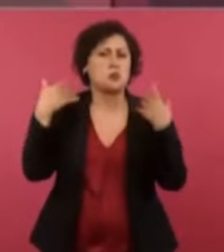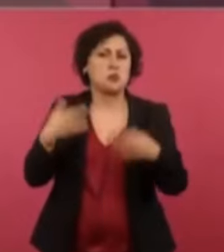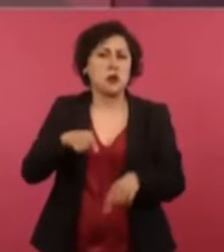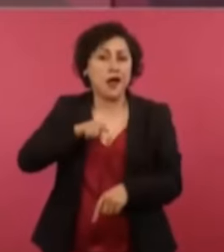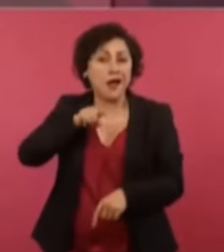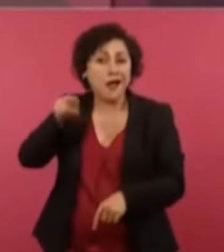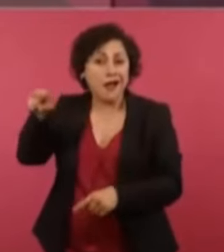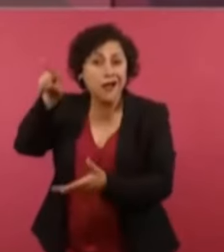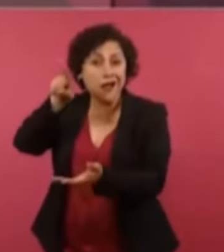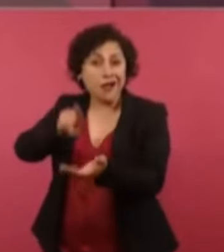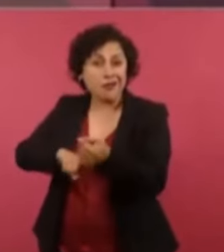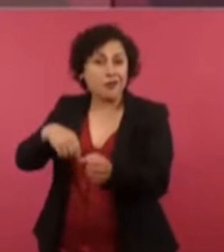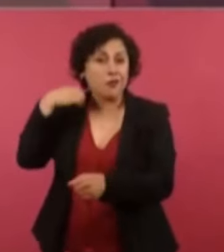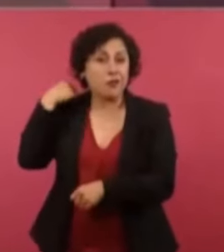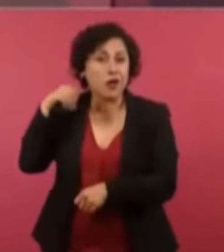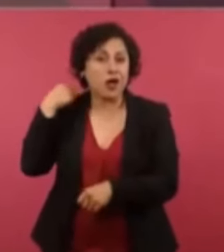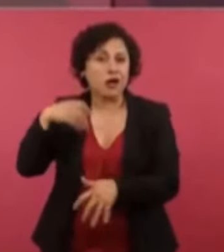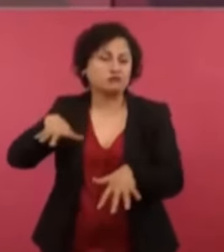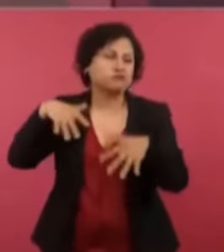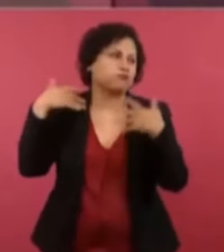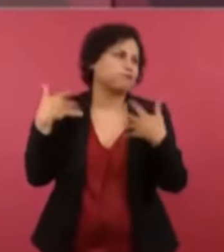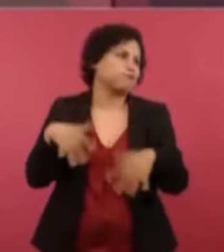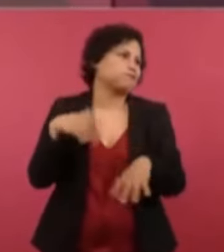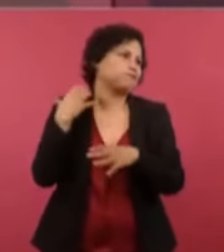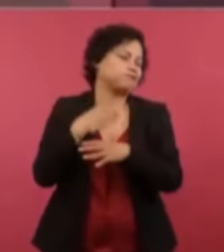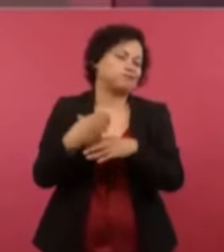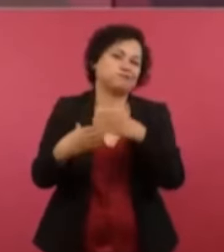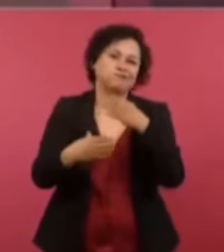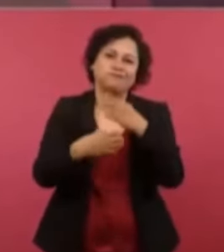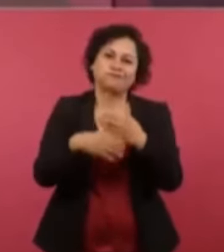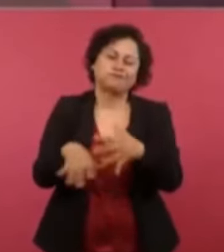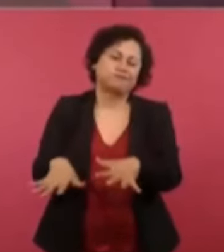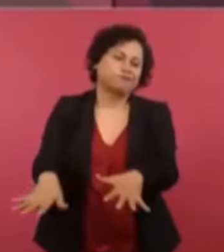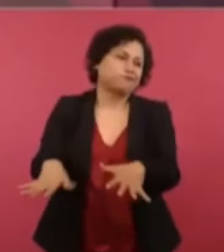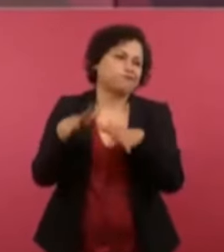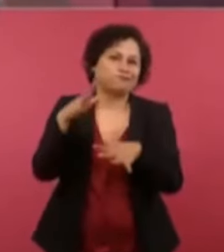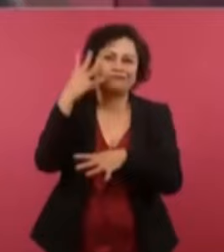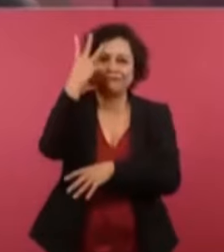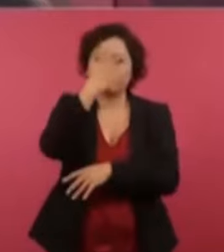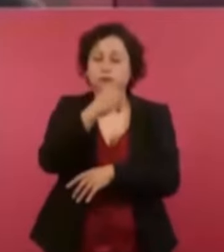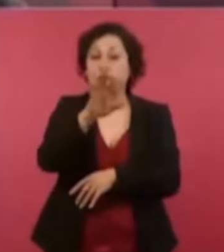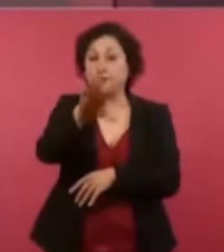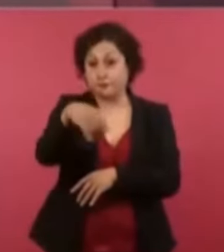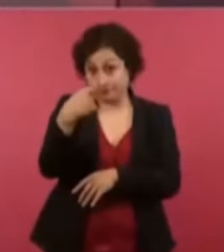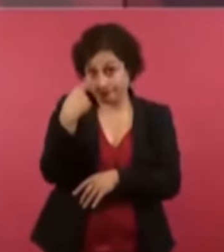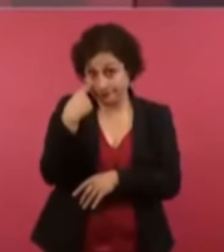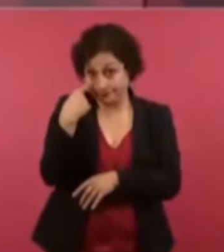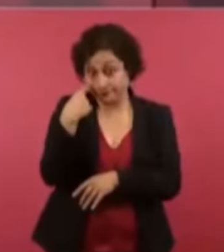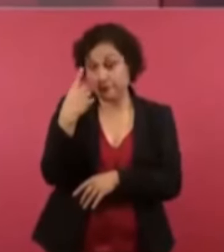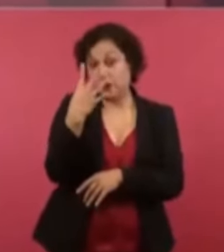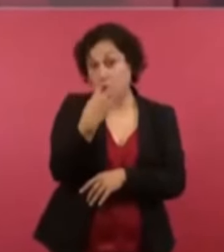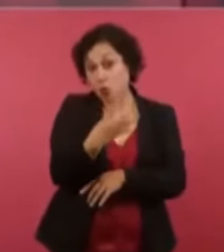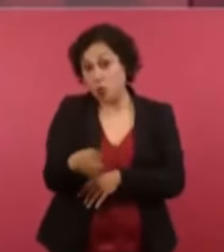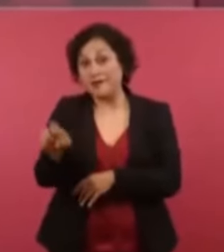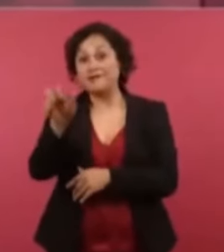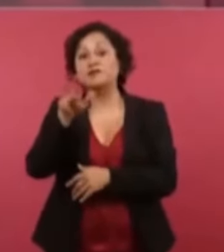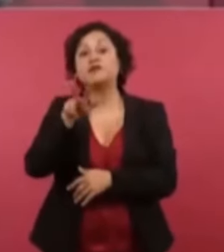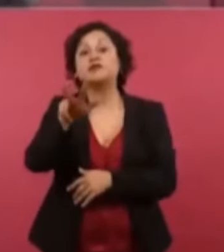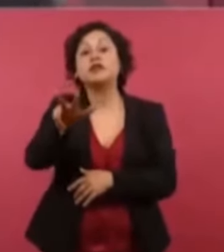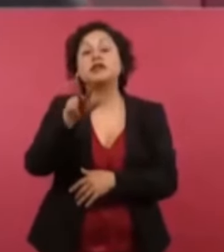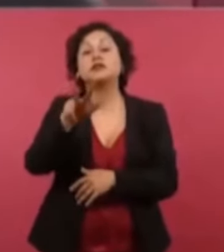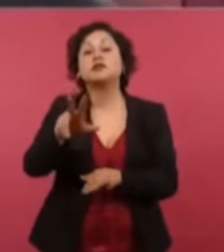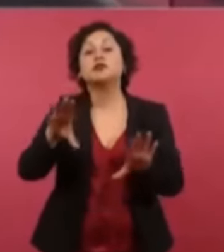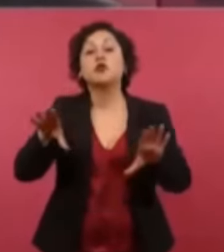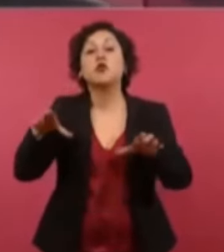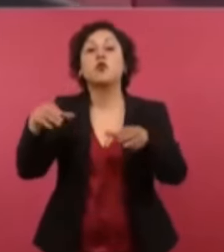excepcionales, por ejemplo, los 418 municipios de usos y